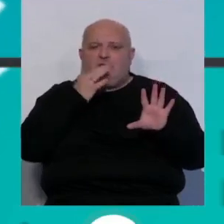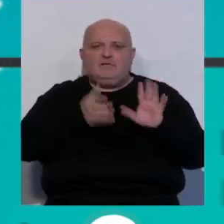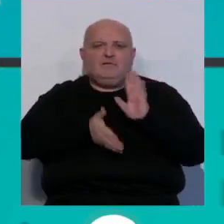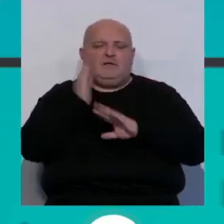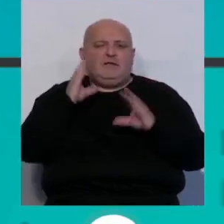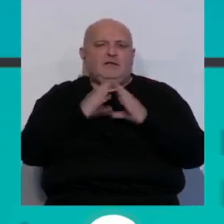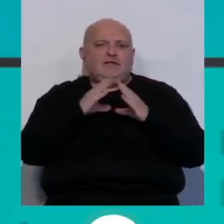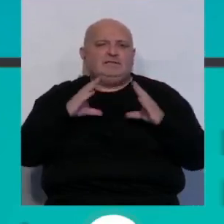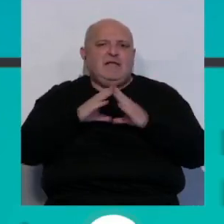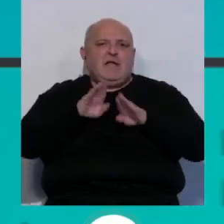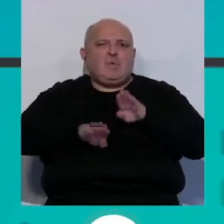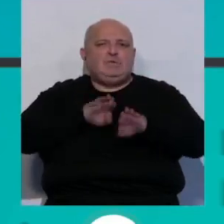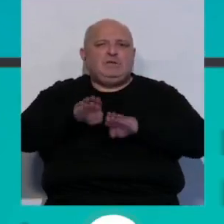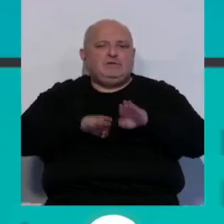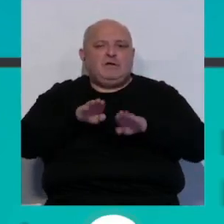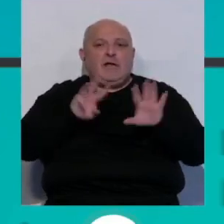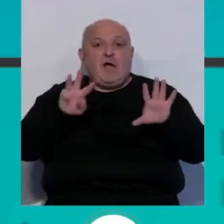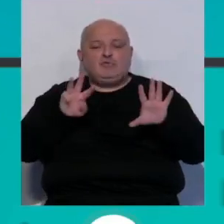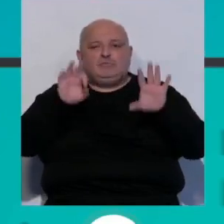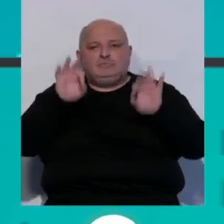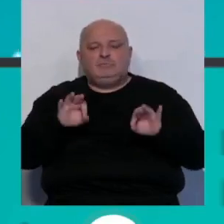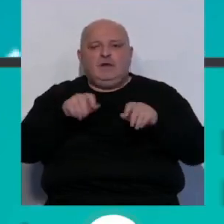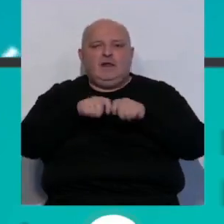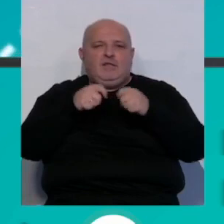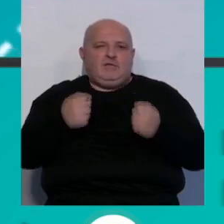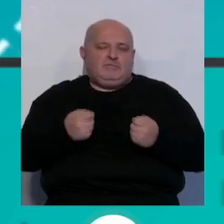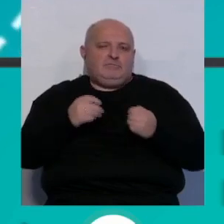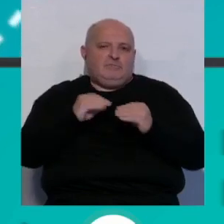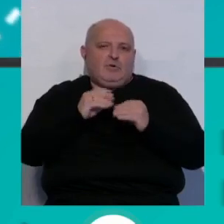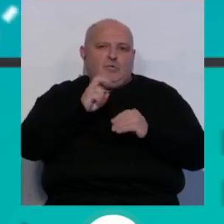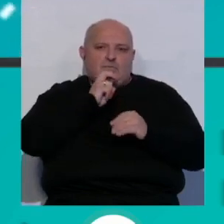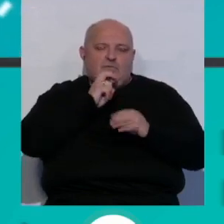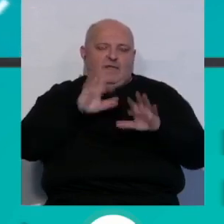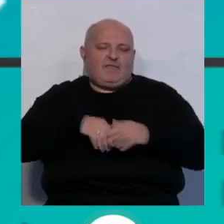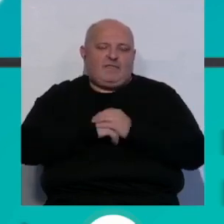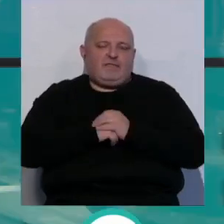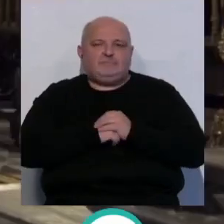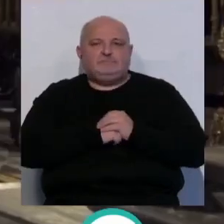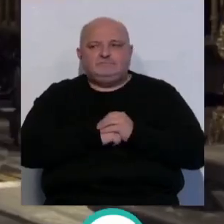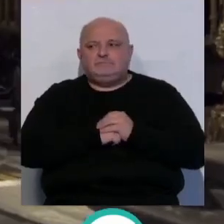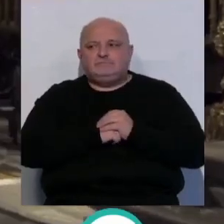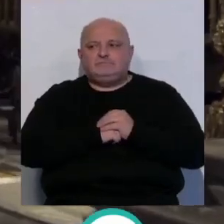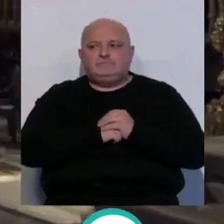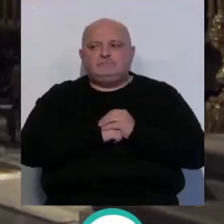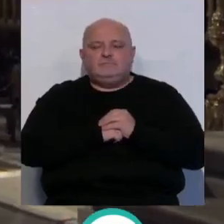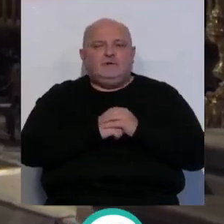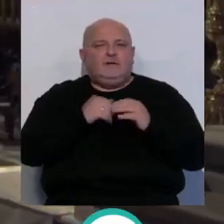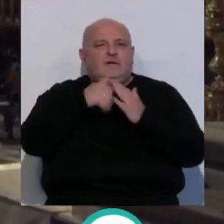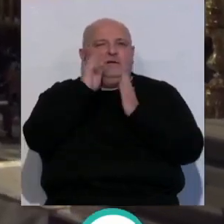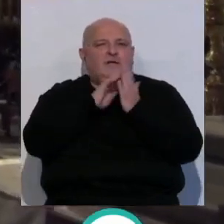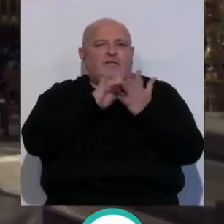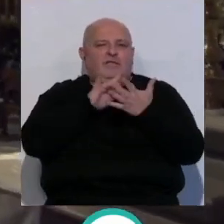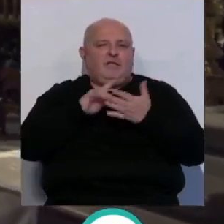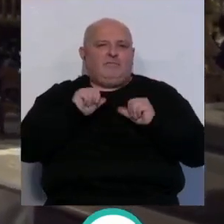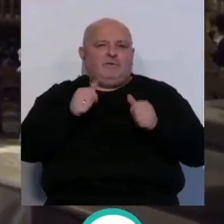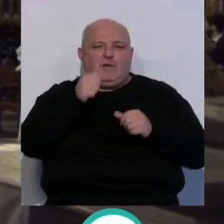de la Iglesia de San Agustín y a las 8 comenzará el rezo presidido por el Obispo de Cádiz. El calendario marca el